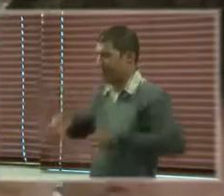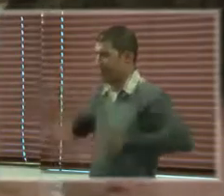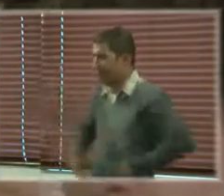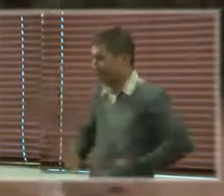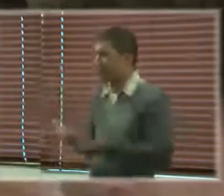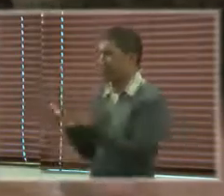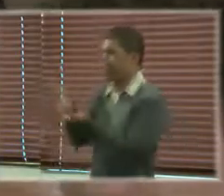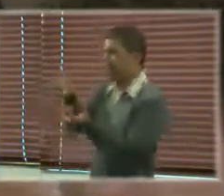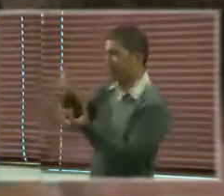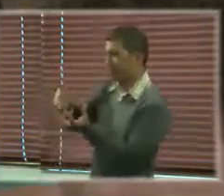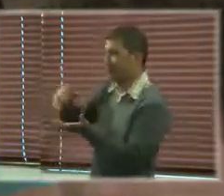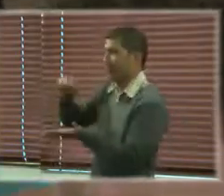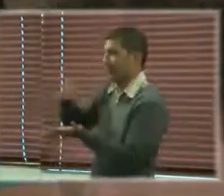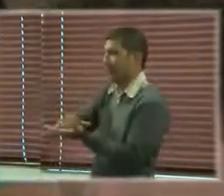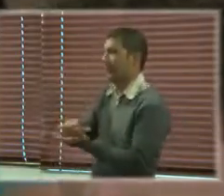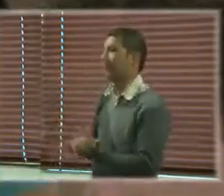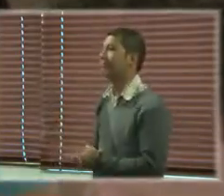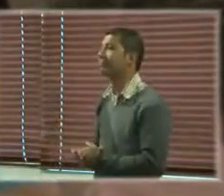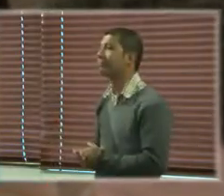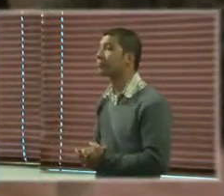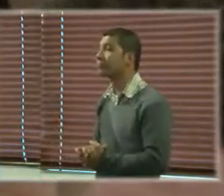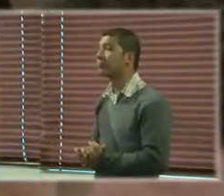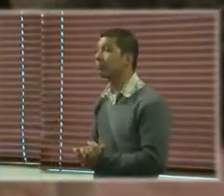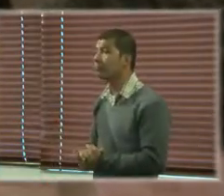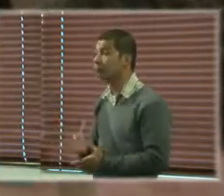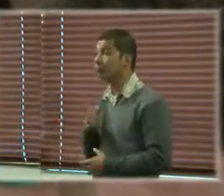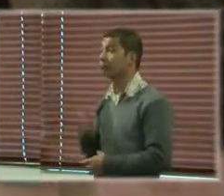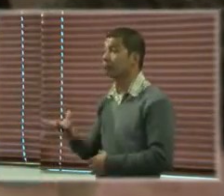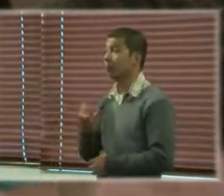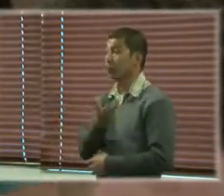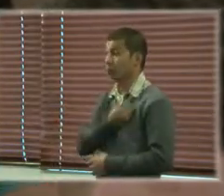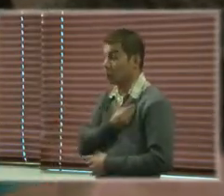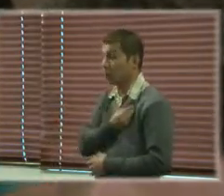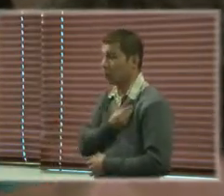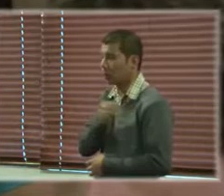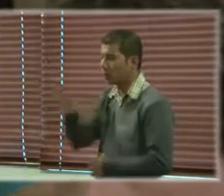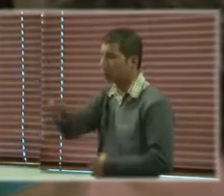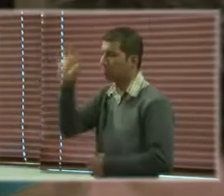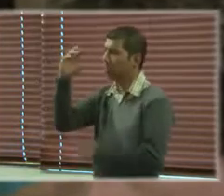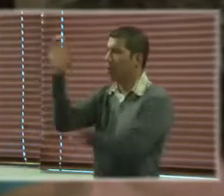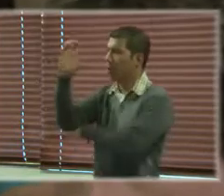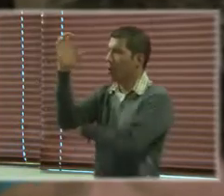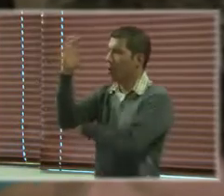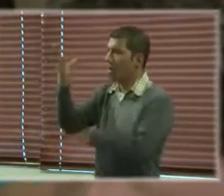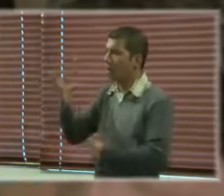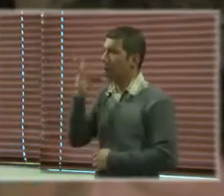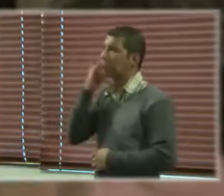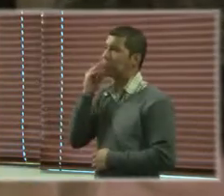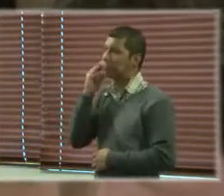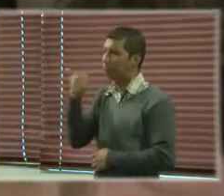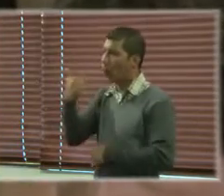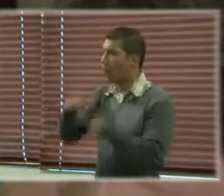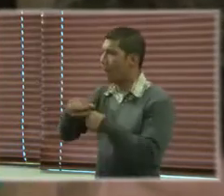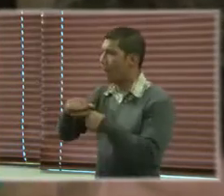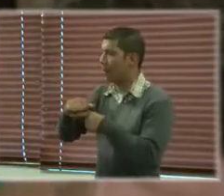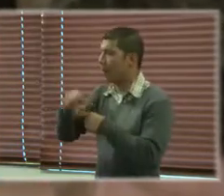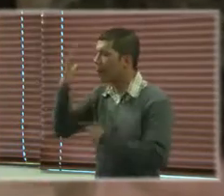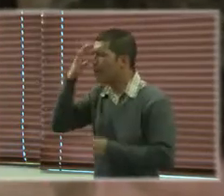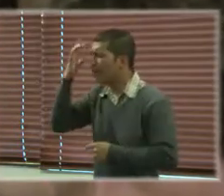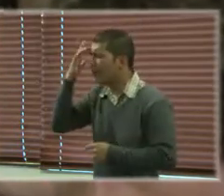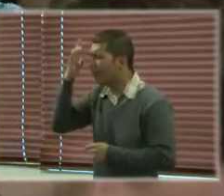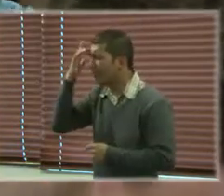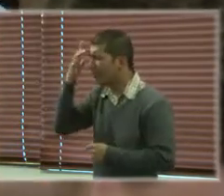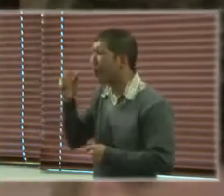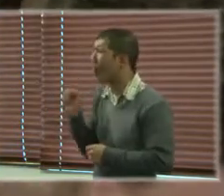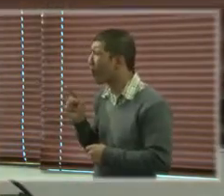A nosotros nos complace mucho también haber seleccionado esa como una buena práctica porque definitivamente la esterilización forzada